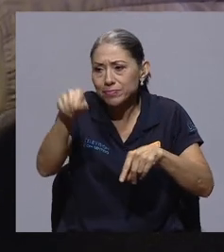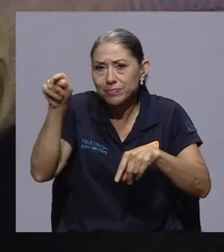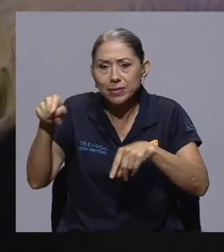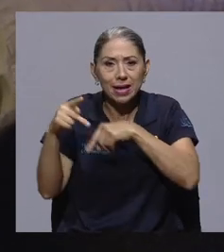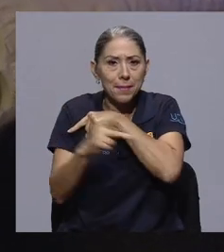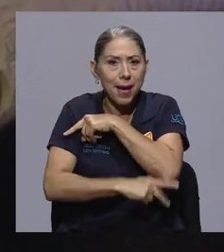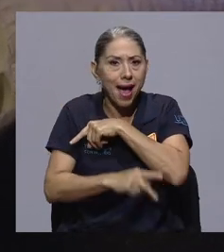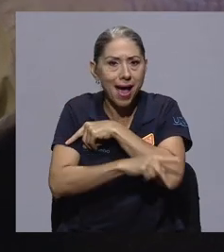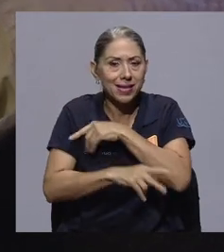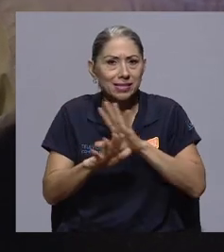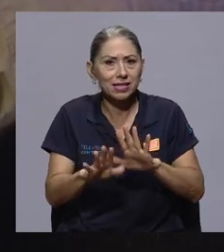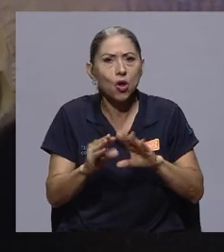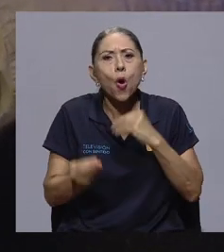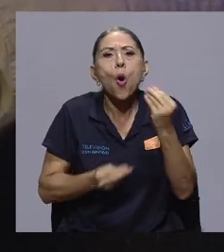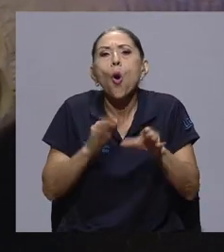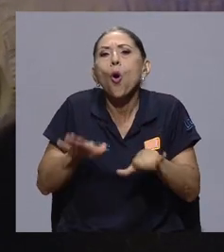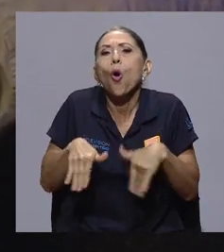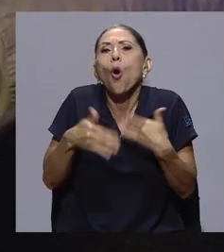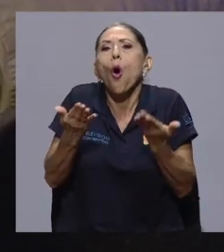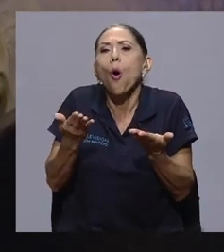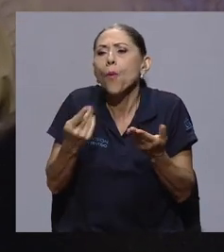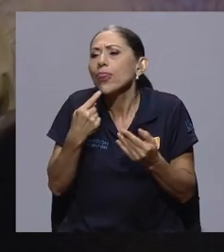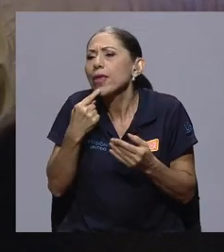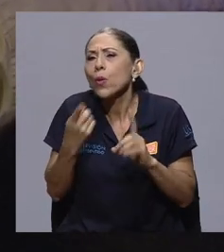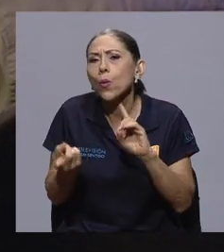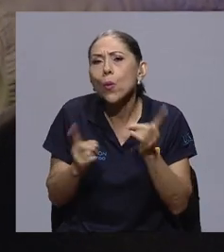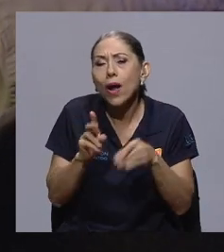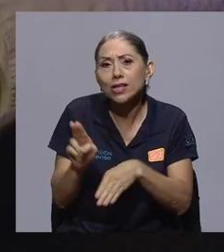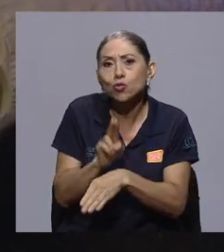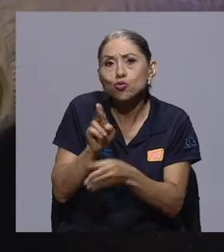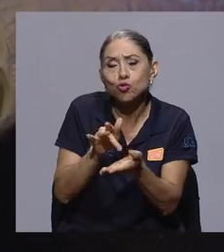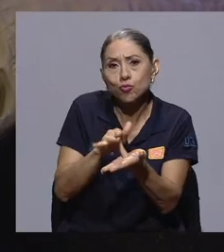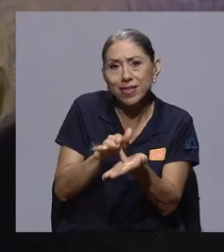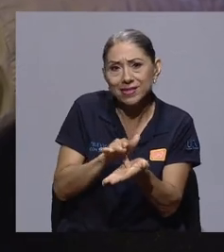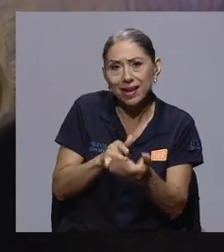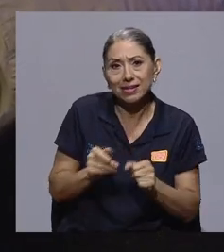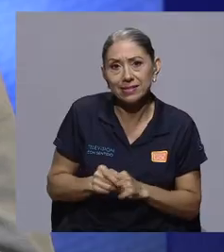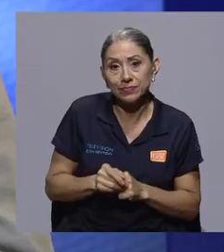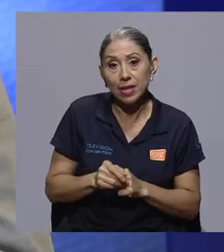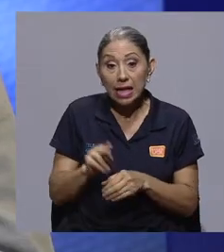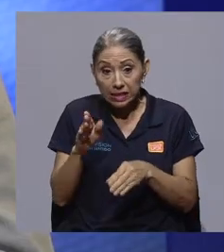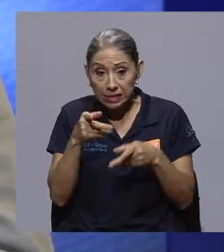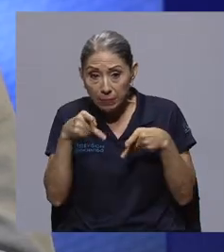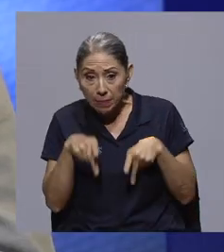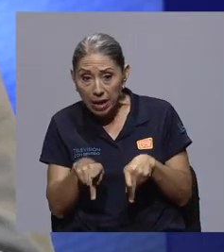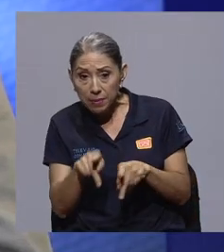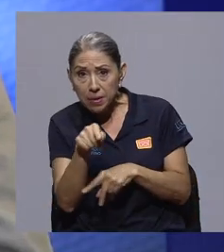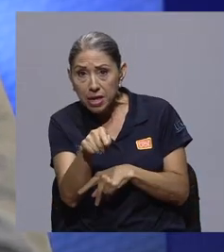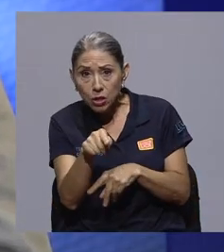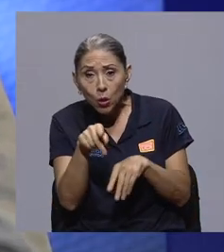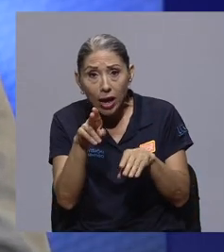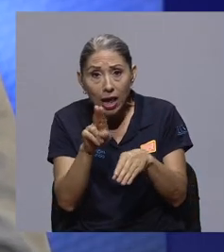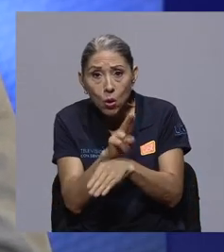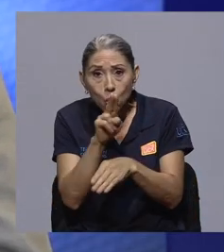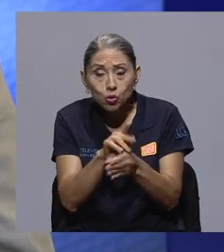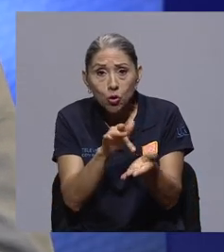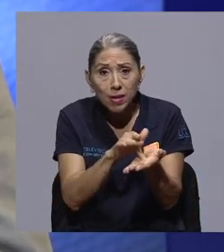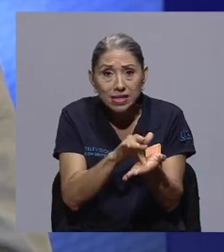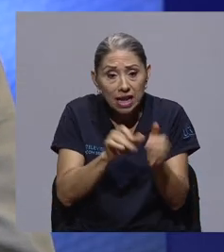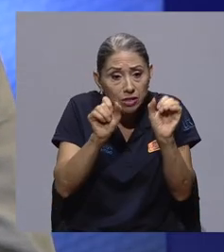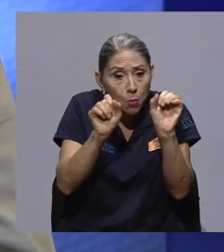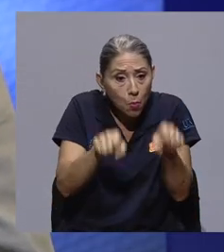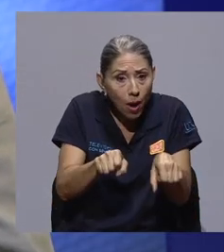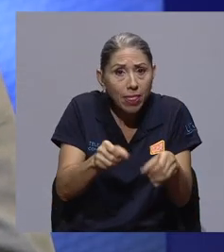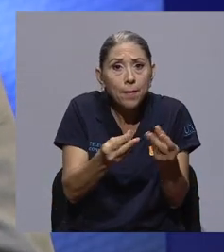¿Cómo defino esos usos medicinales? Y si permito que dentro de ese marco de usos medicinales puedan haber productos artesanales o no